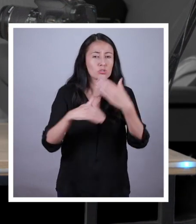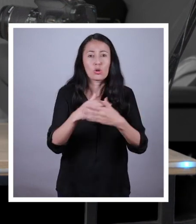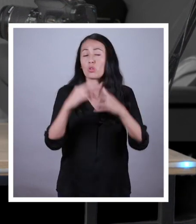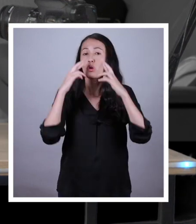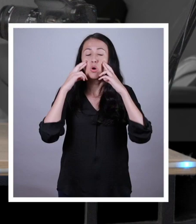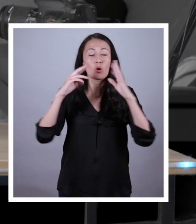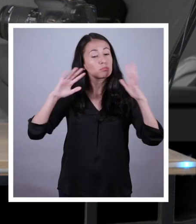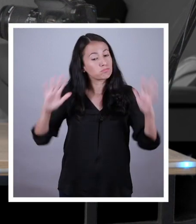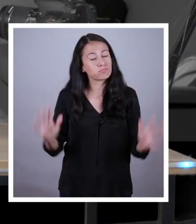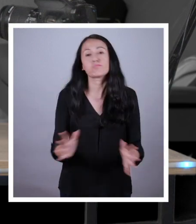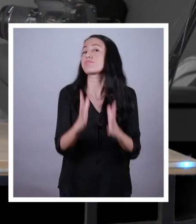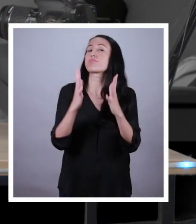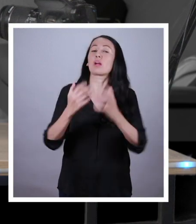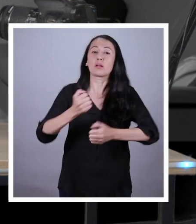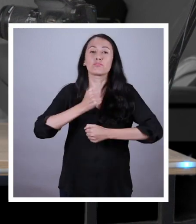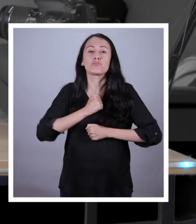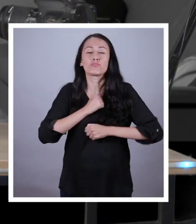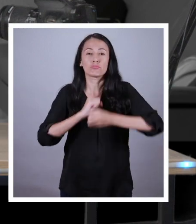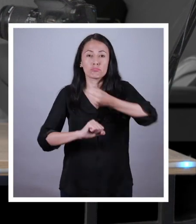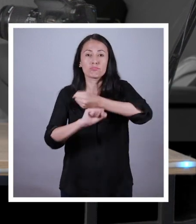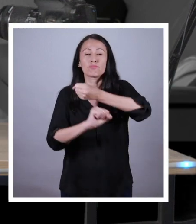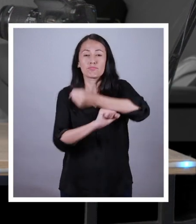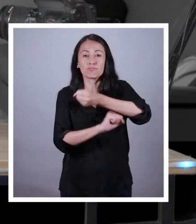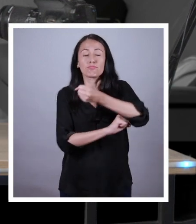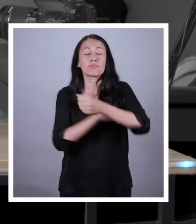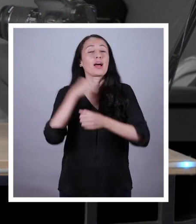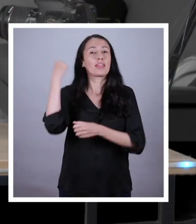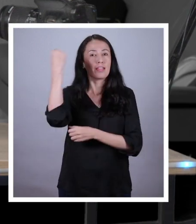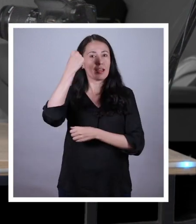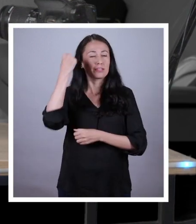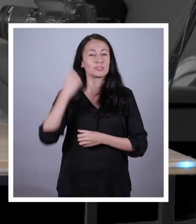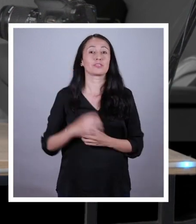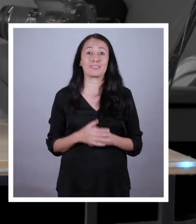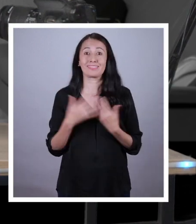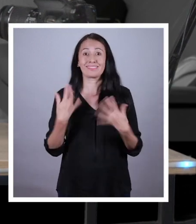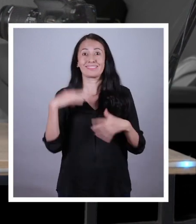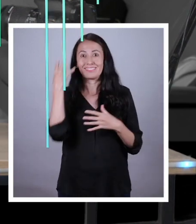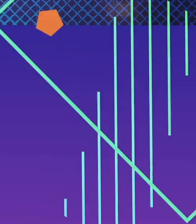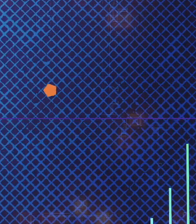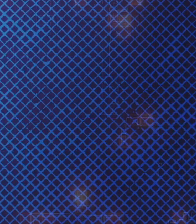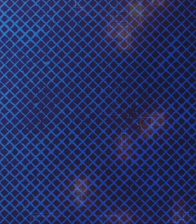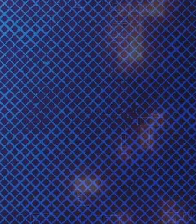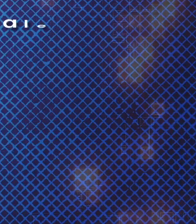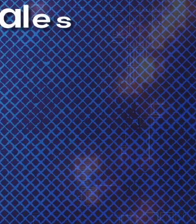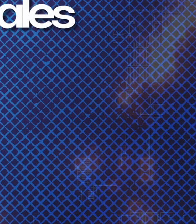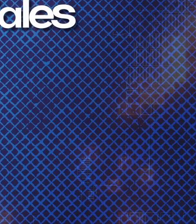promover su empoderamiento y el cumplimiento de sus derechos humanos Fin del dato curioso